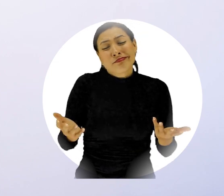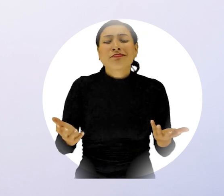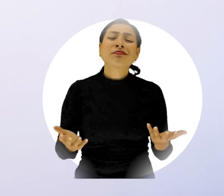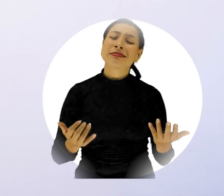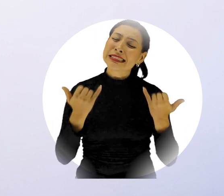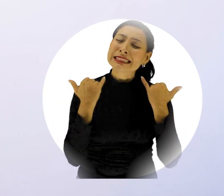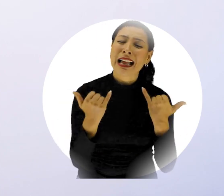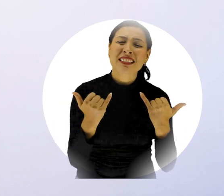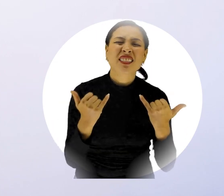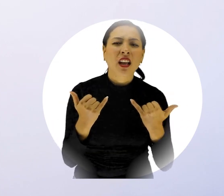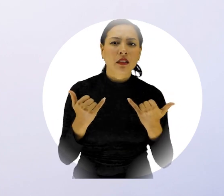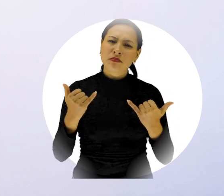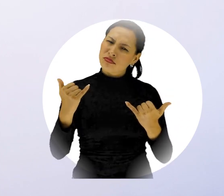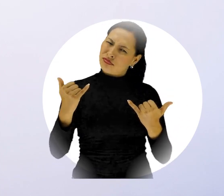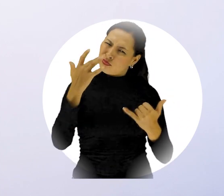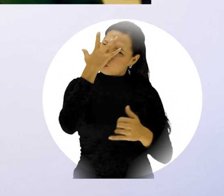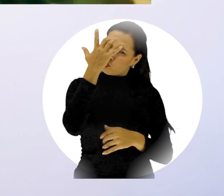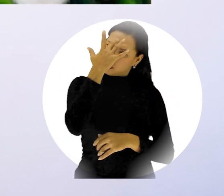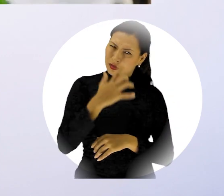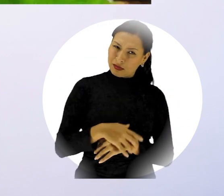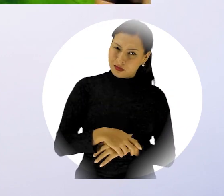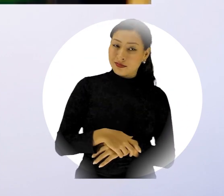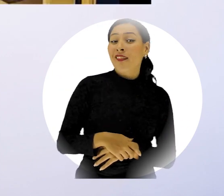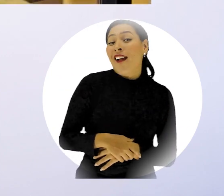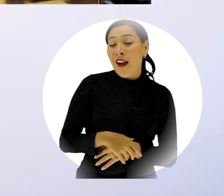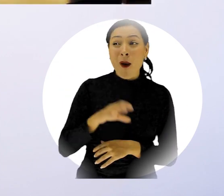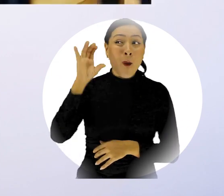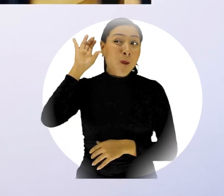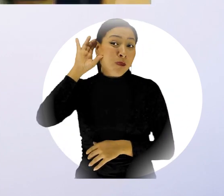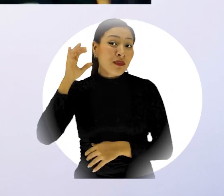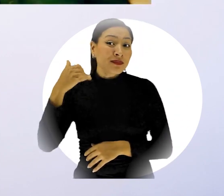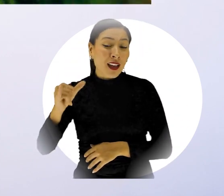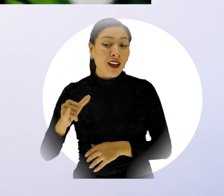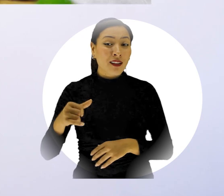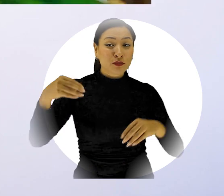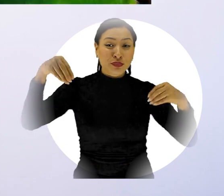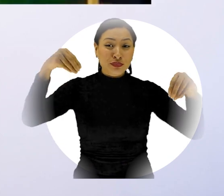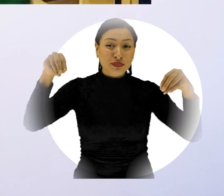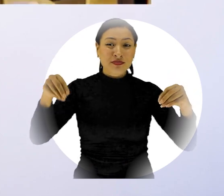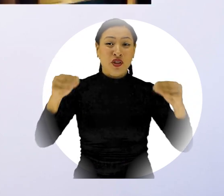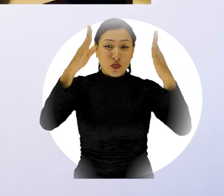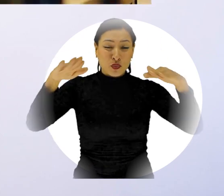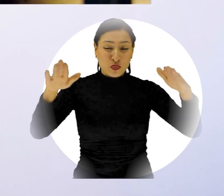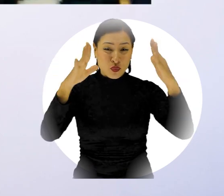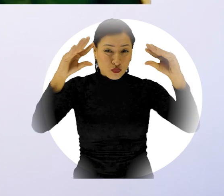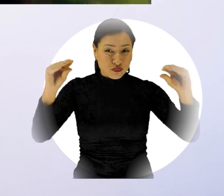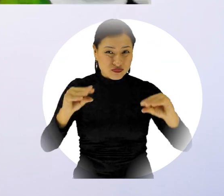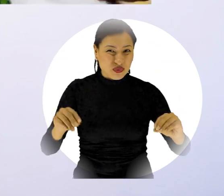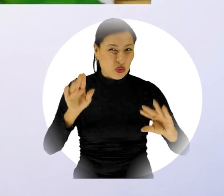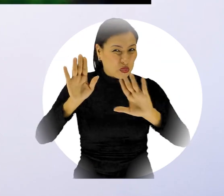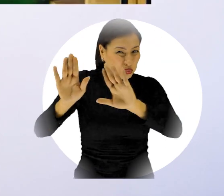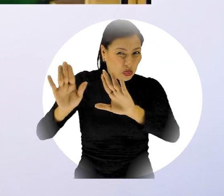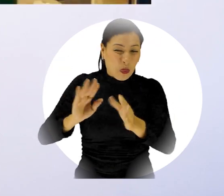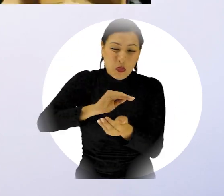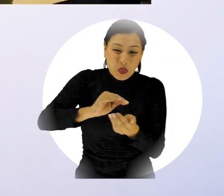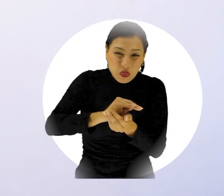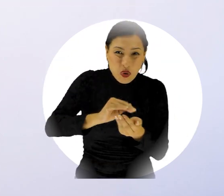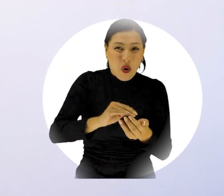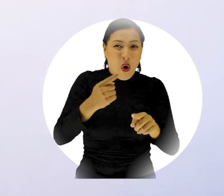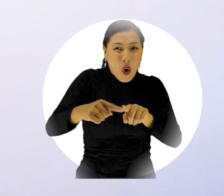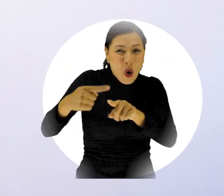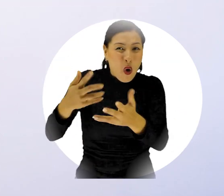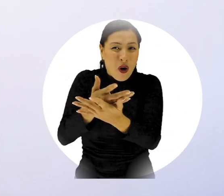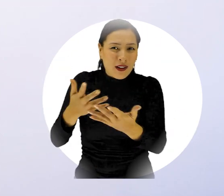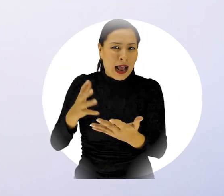momento oportuno? Pues ya comienzan a sonar las campanas navideñas, se avecinan las galletas, los tamales, los buñuelos y con ellos los incentivos,